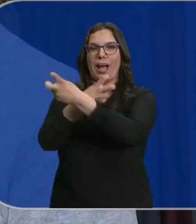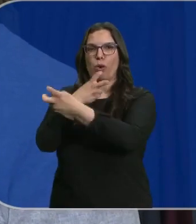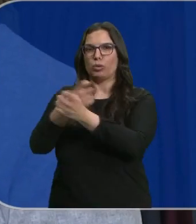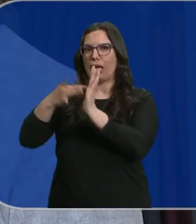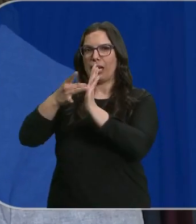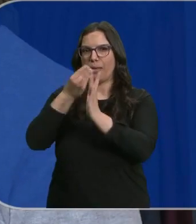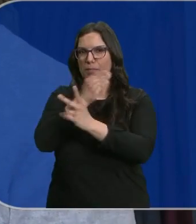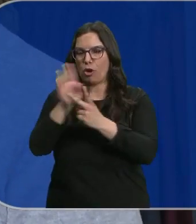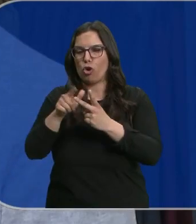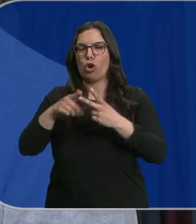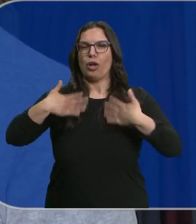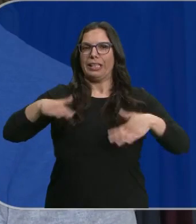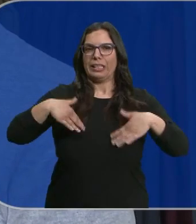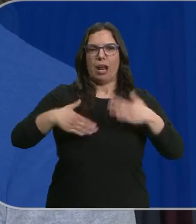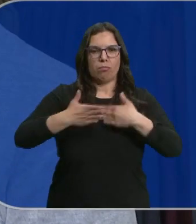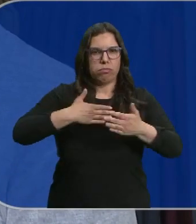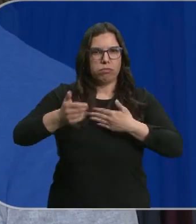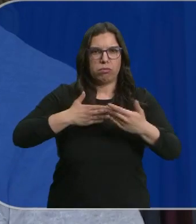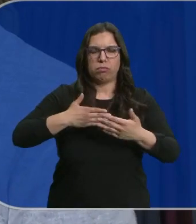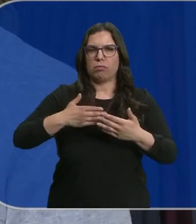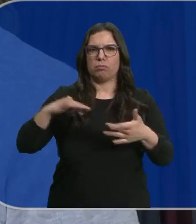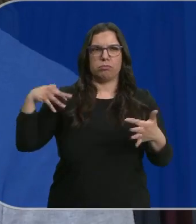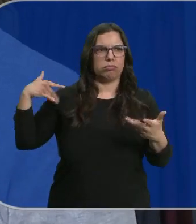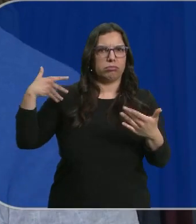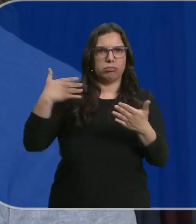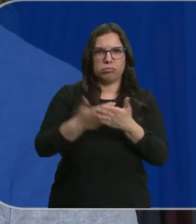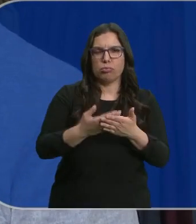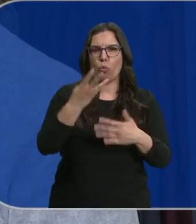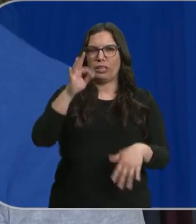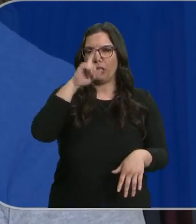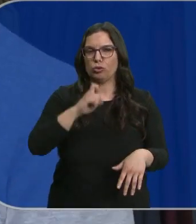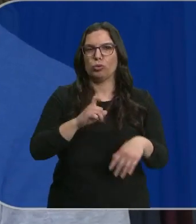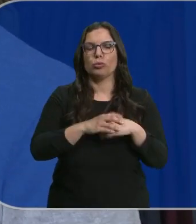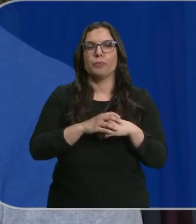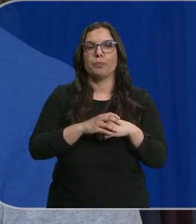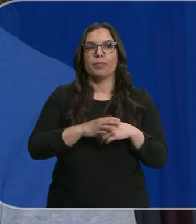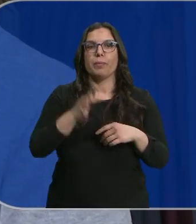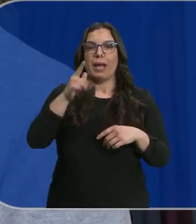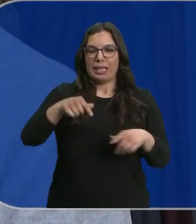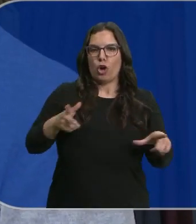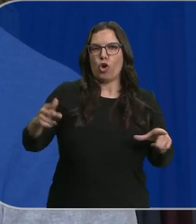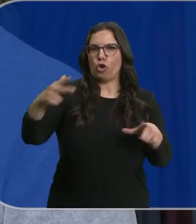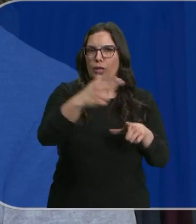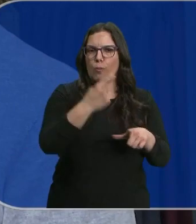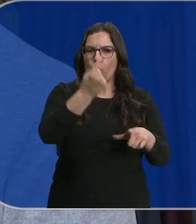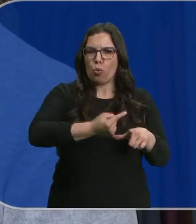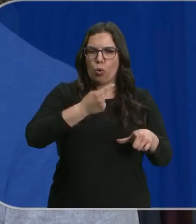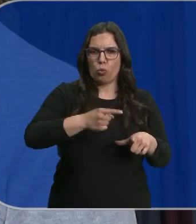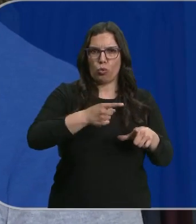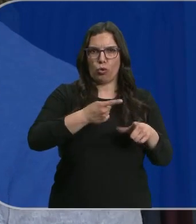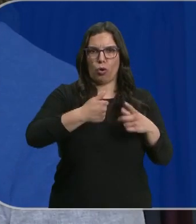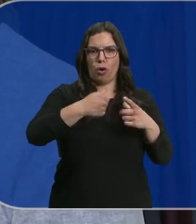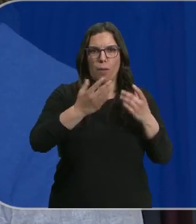calidad. Hacemos aquí tejidos artesanalmente, igual que hemos hecho durante todos estos 40 años. Y luego cortamos aquí pieza una a una